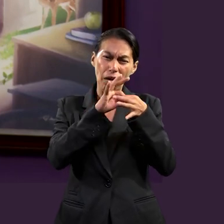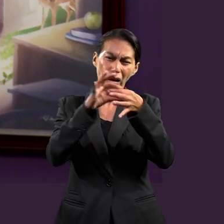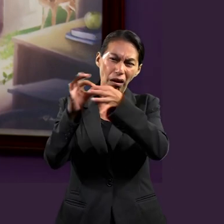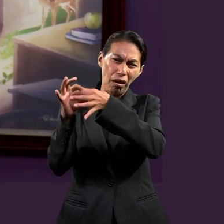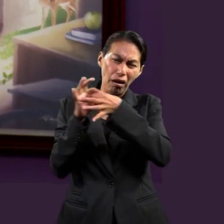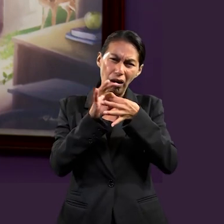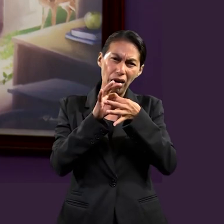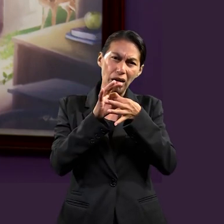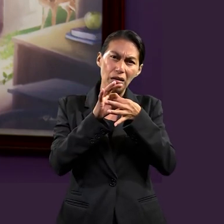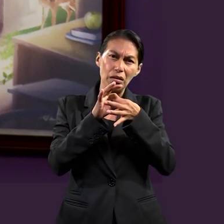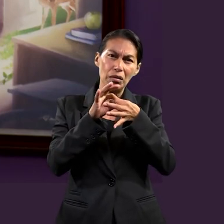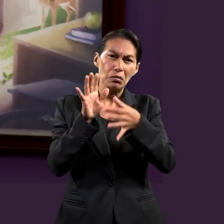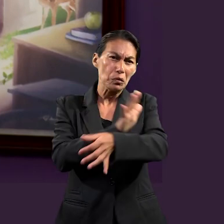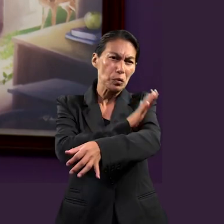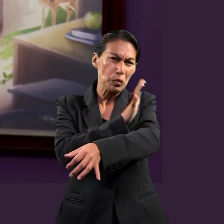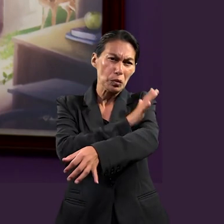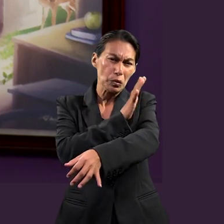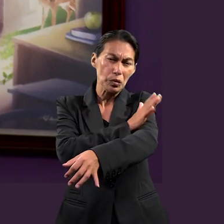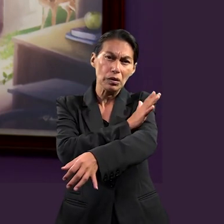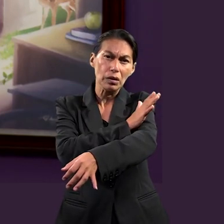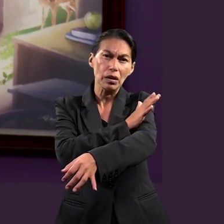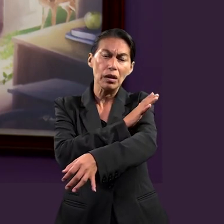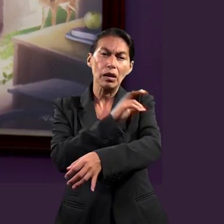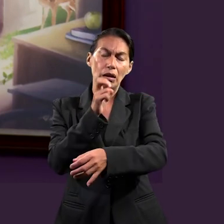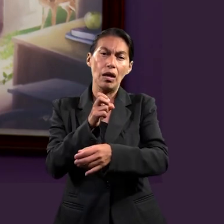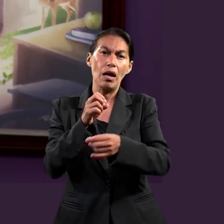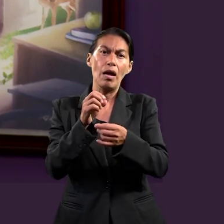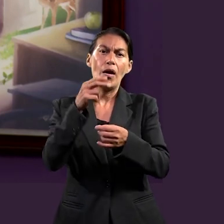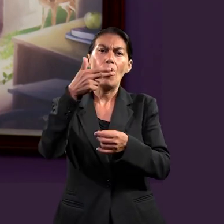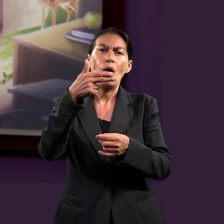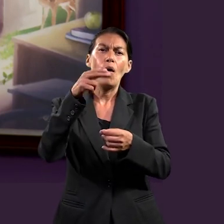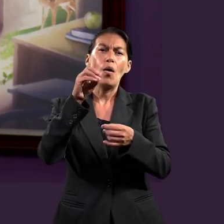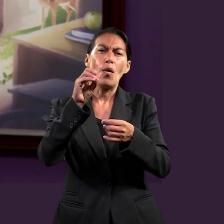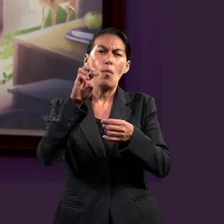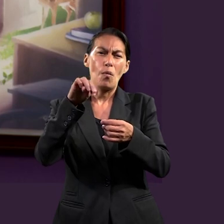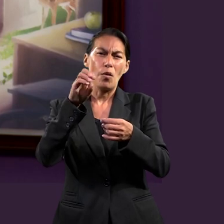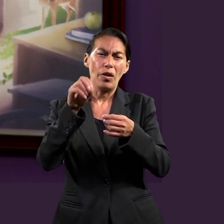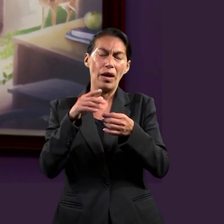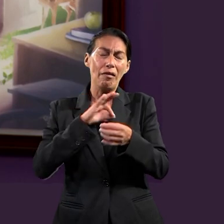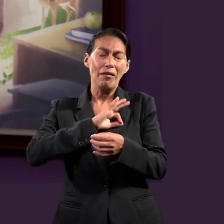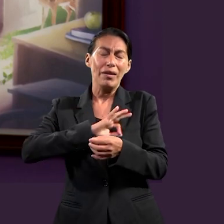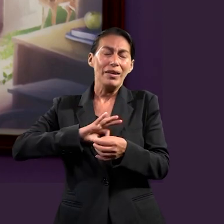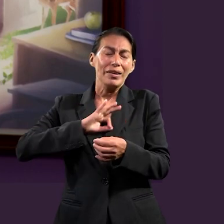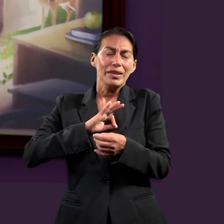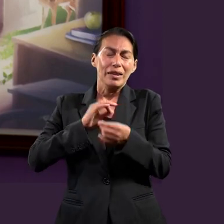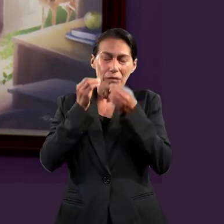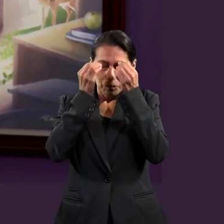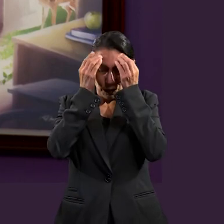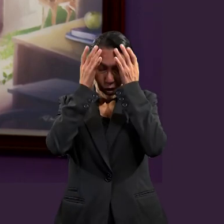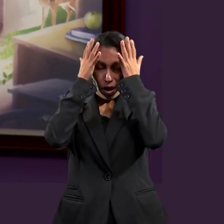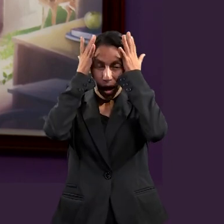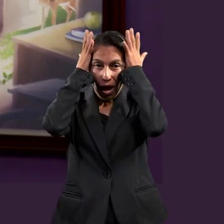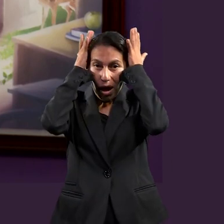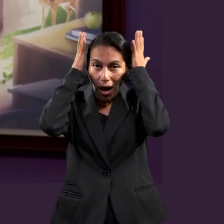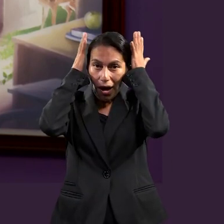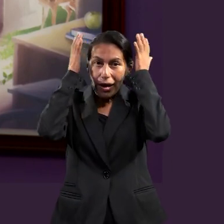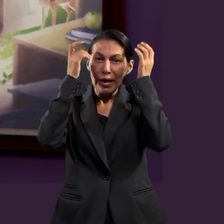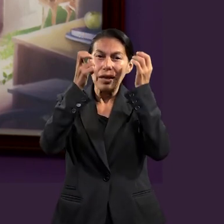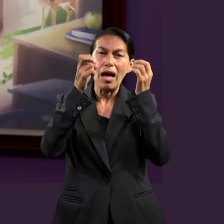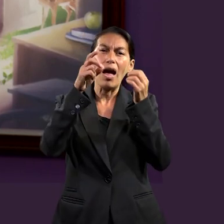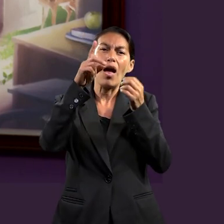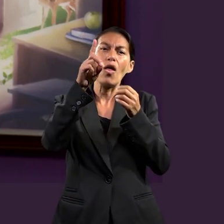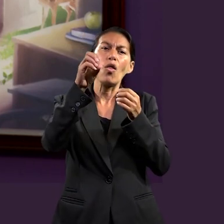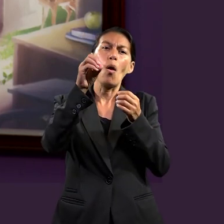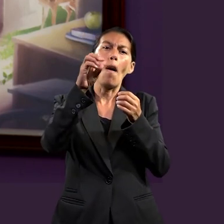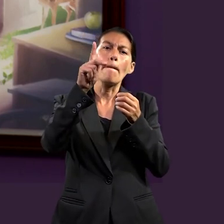comunicación por medio de receptores y hormonas. Una de las hormonas que nosotros conocemos como la hormona de la felicidad es